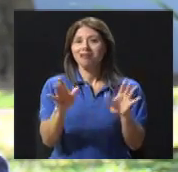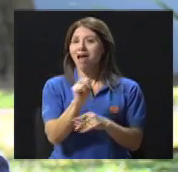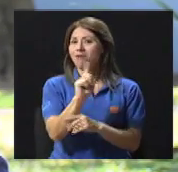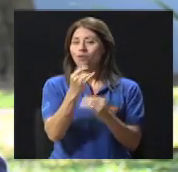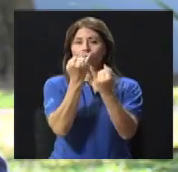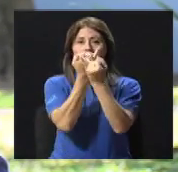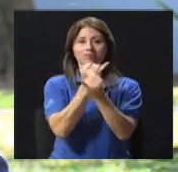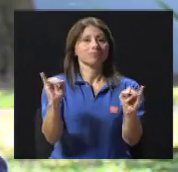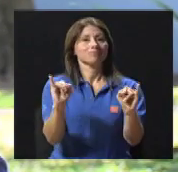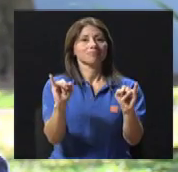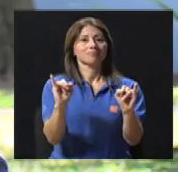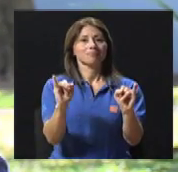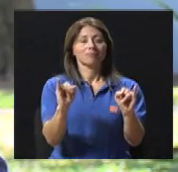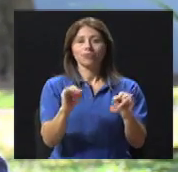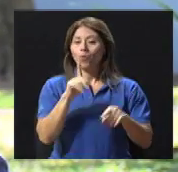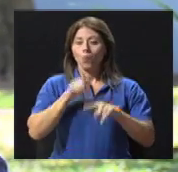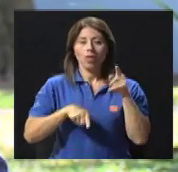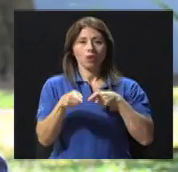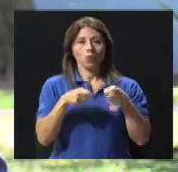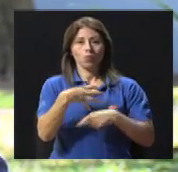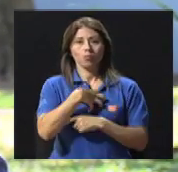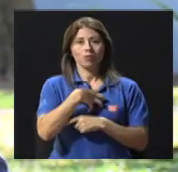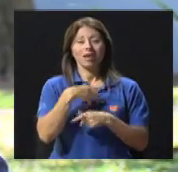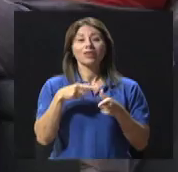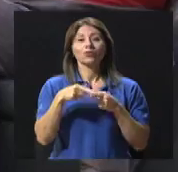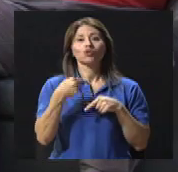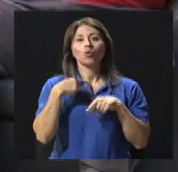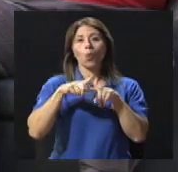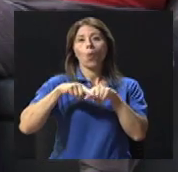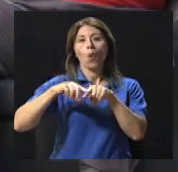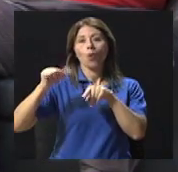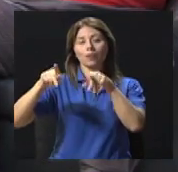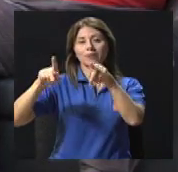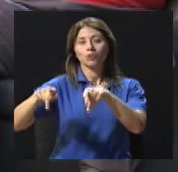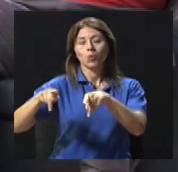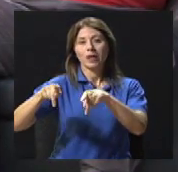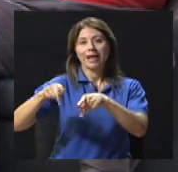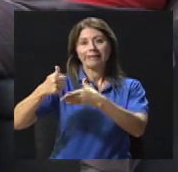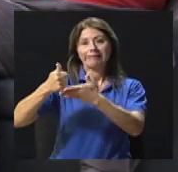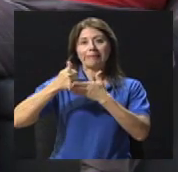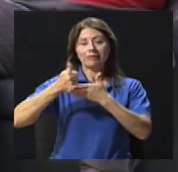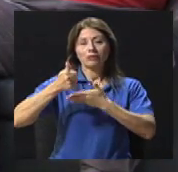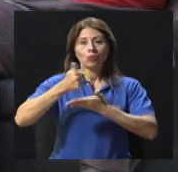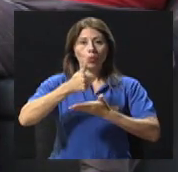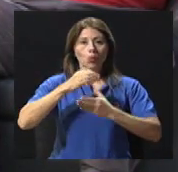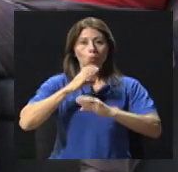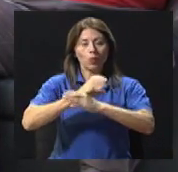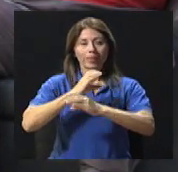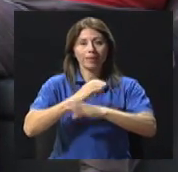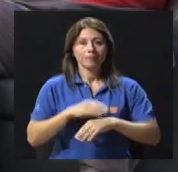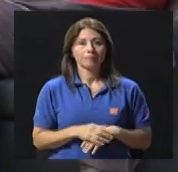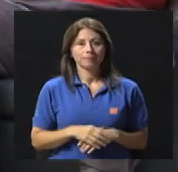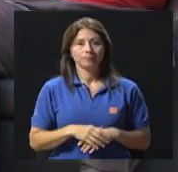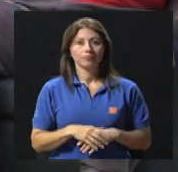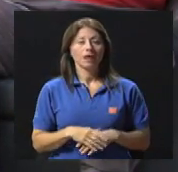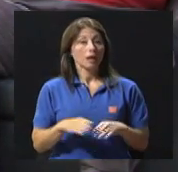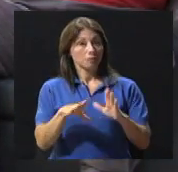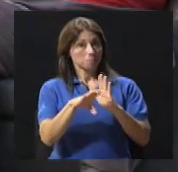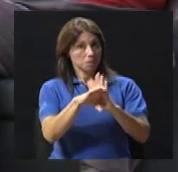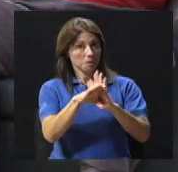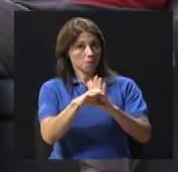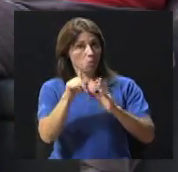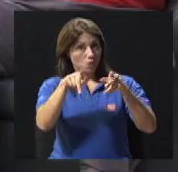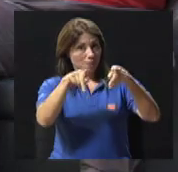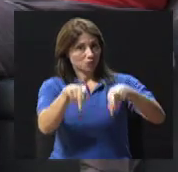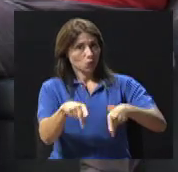y hay una dependencia de personas que me tienen que cuidar. Claro. Tal vez como un ejercicio, si a un familiar o a una persona